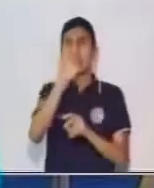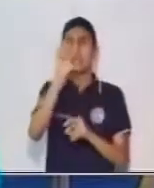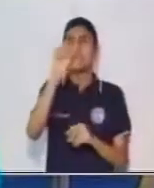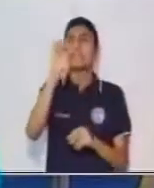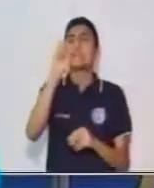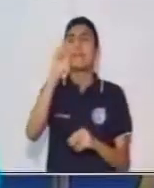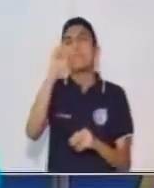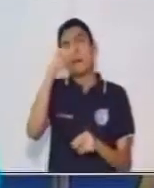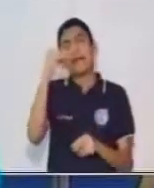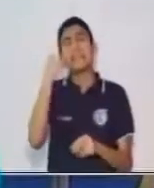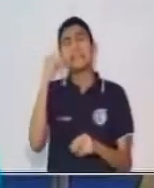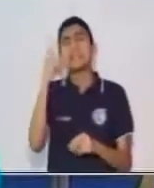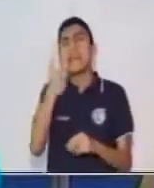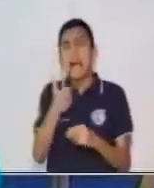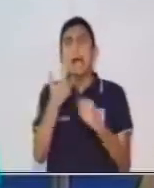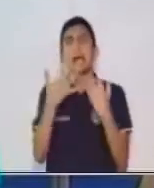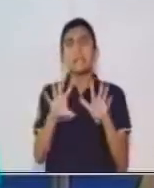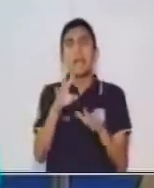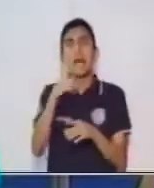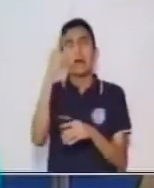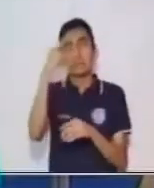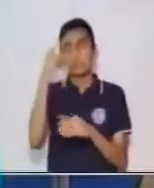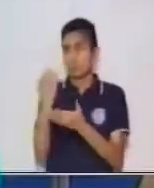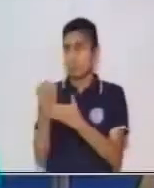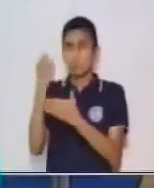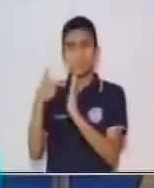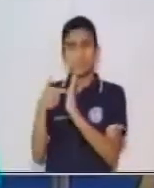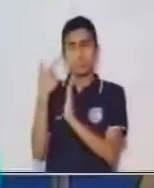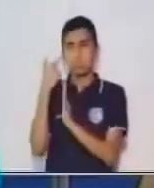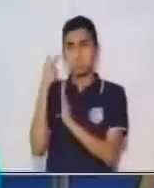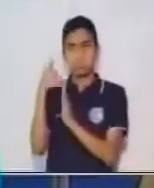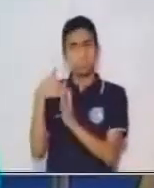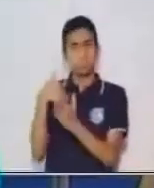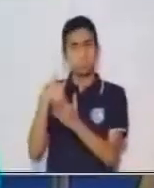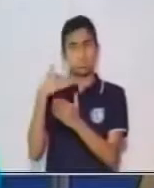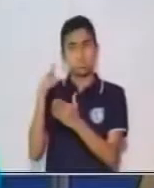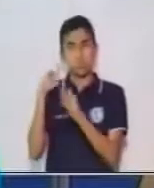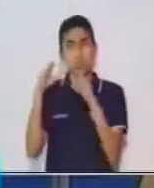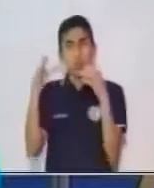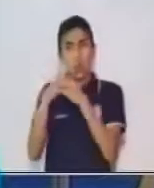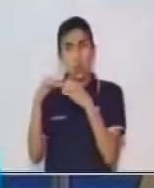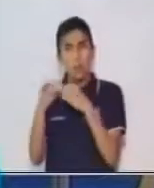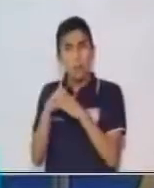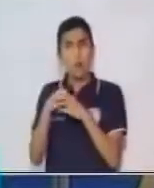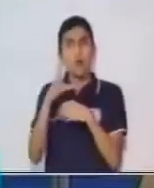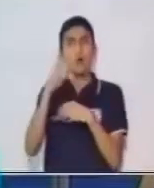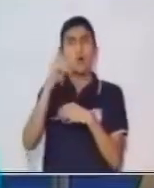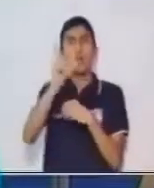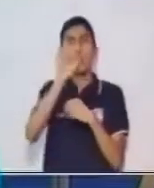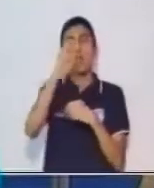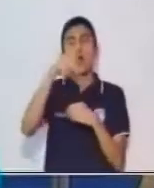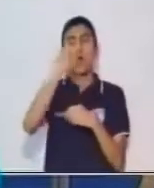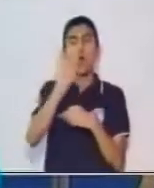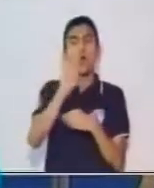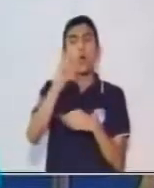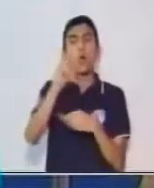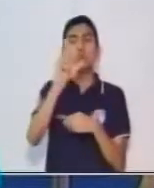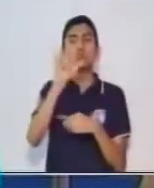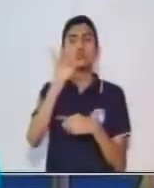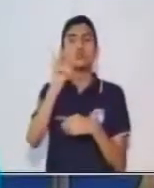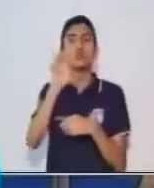de las conjunciones, ahí nosotros vamos a evidenciar qué tipo de conjunciones existen, si copulativas, distributivas,